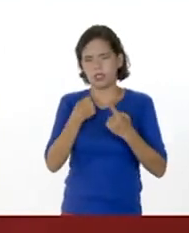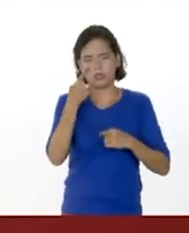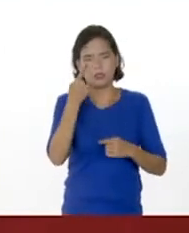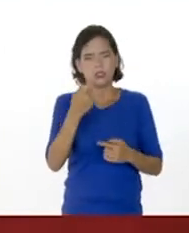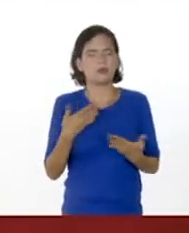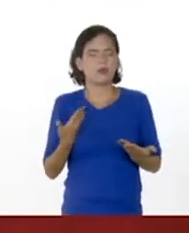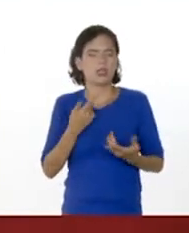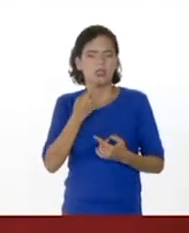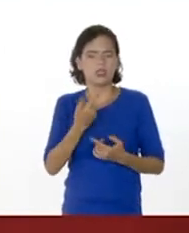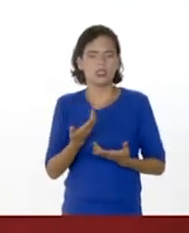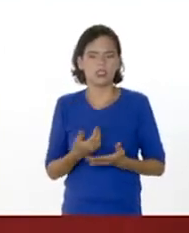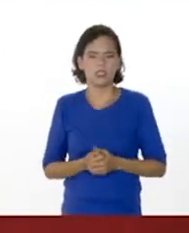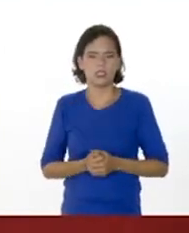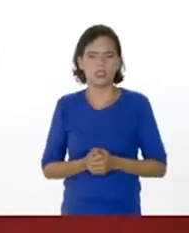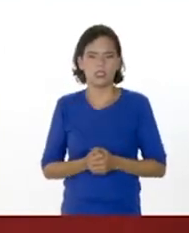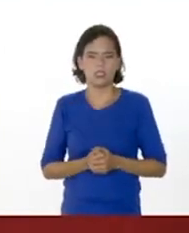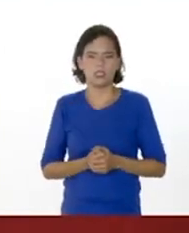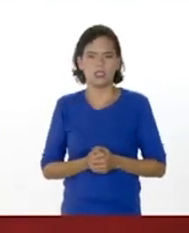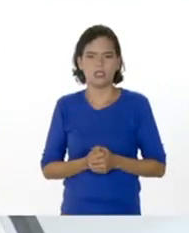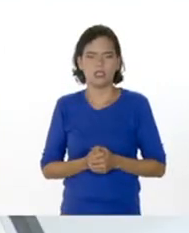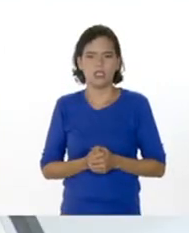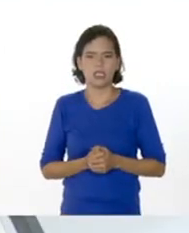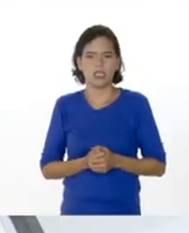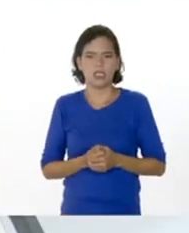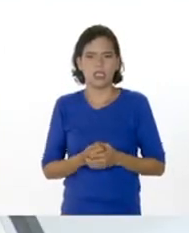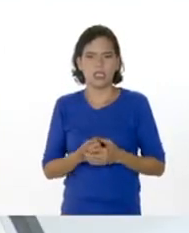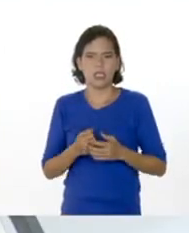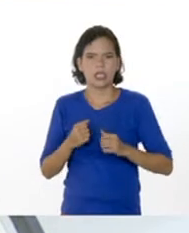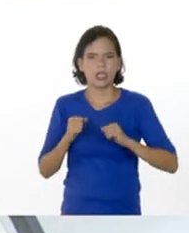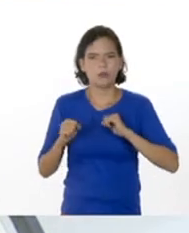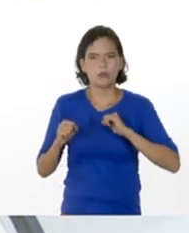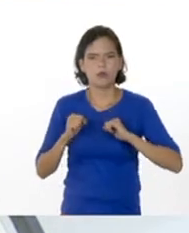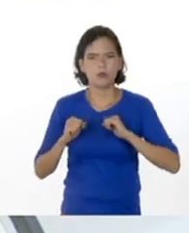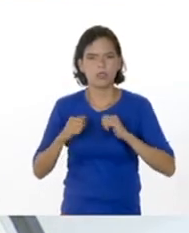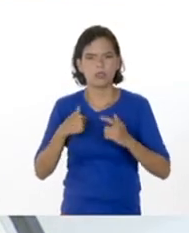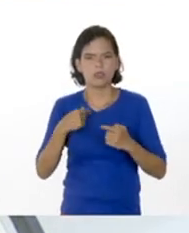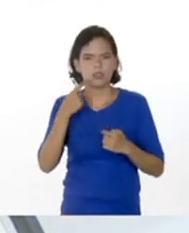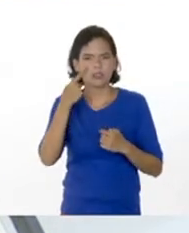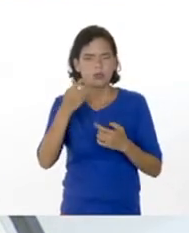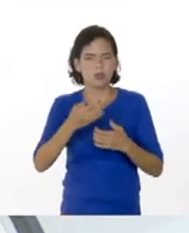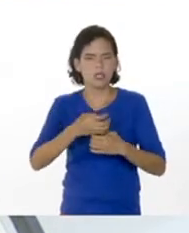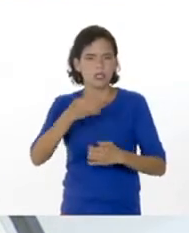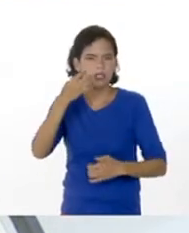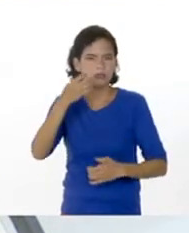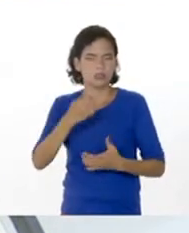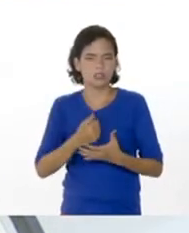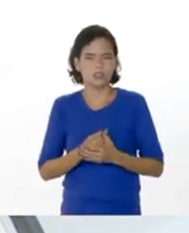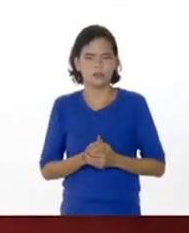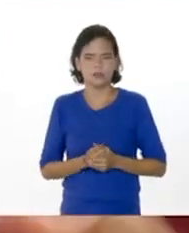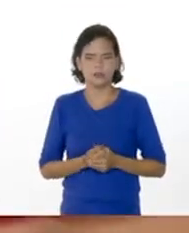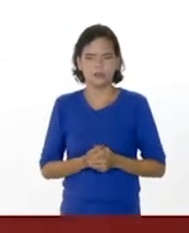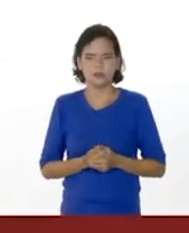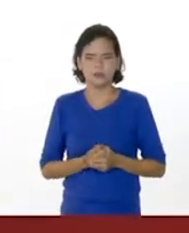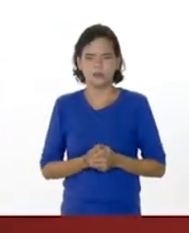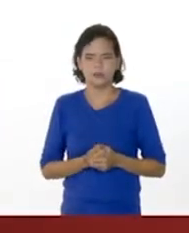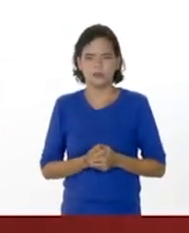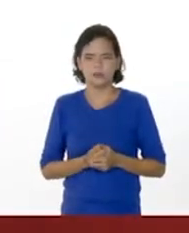observando, me van a decir qué tipo de fluido se está observando en el siguiente recipiente, que es el que está acá.